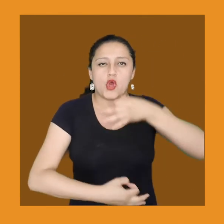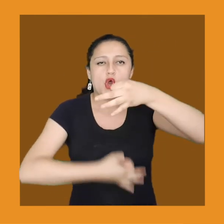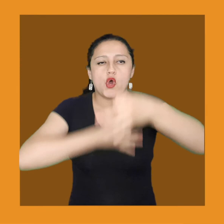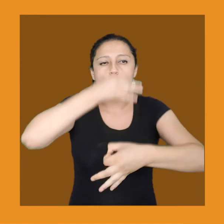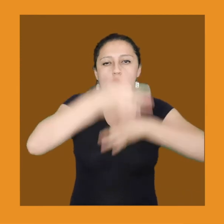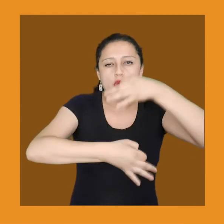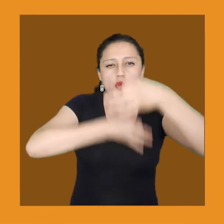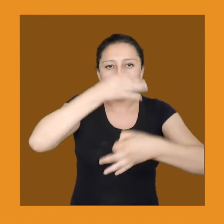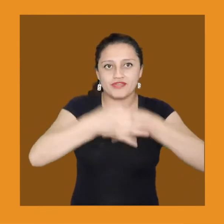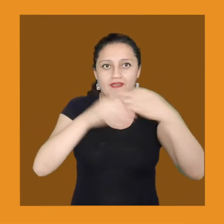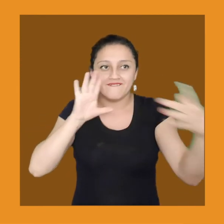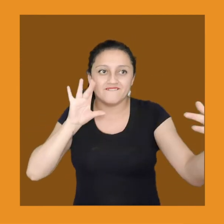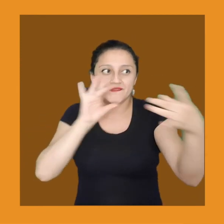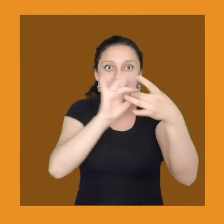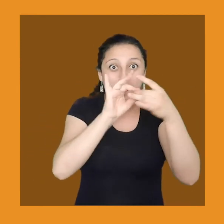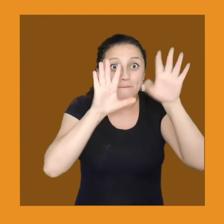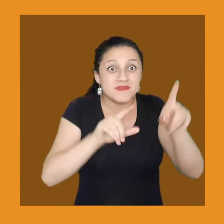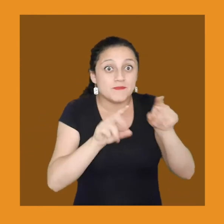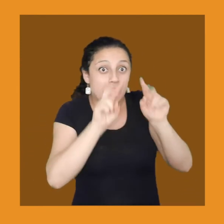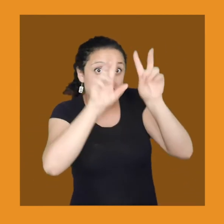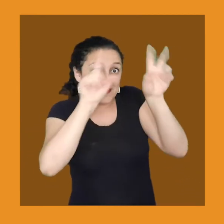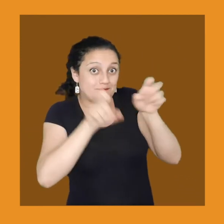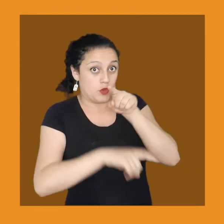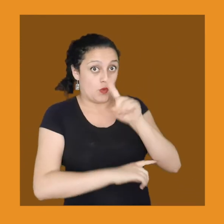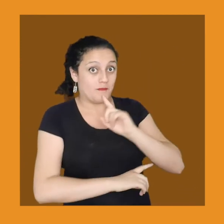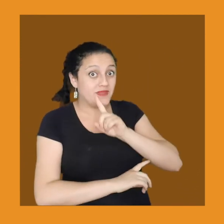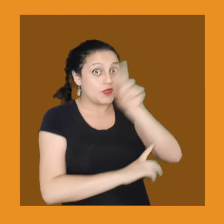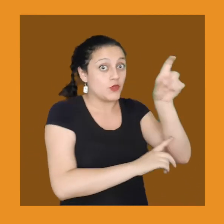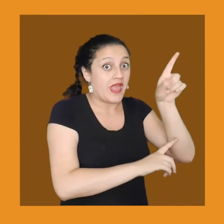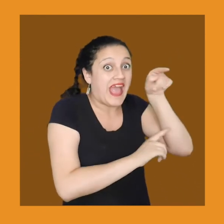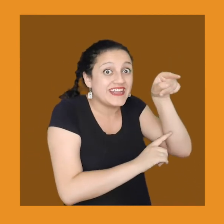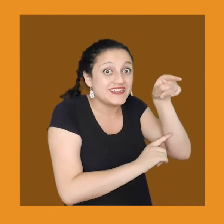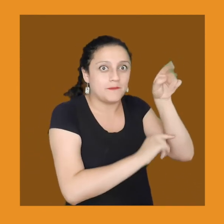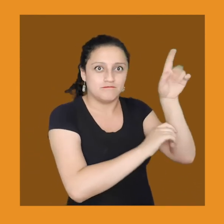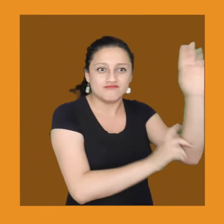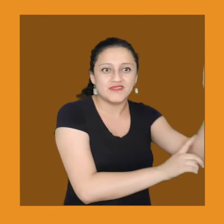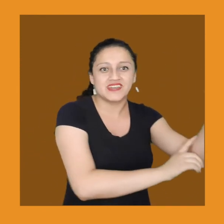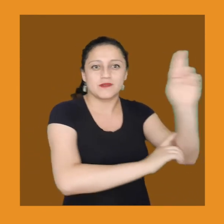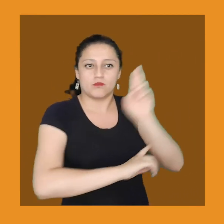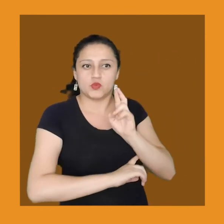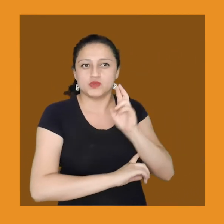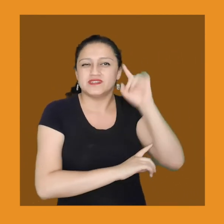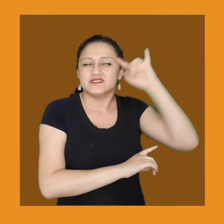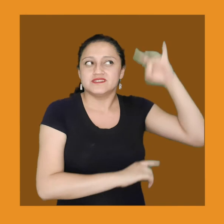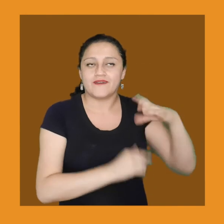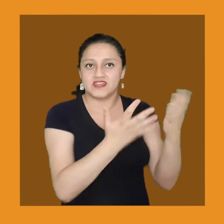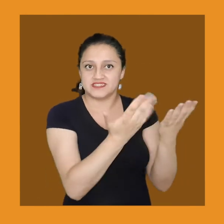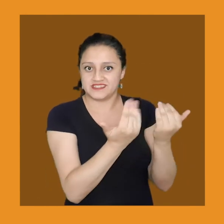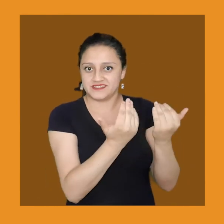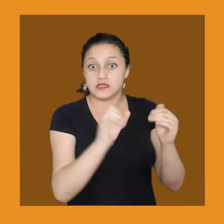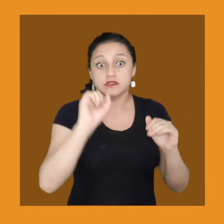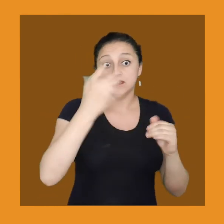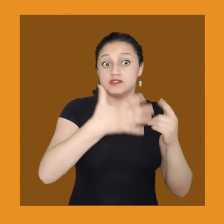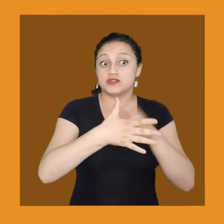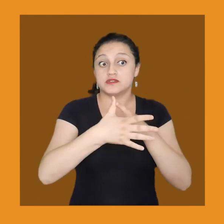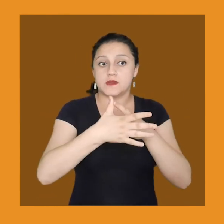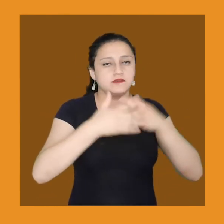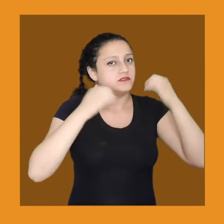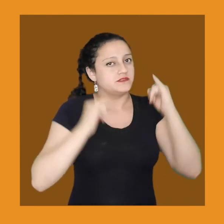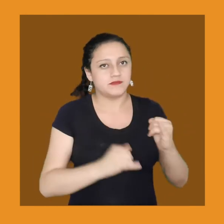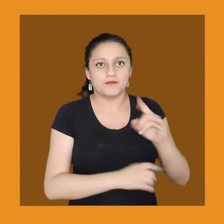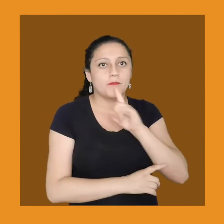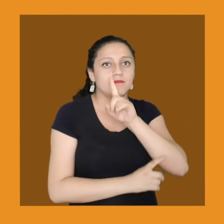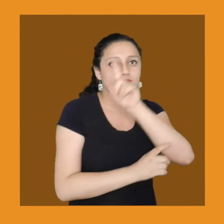Atrévete a preguntar lo que no conoces o a quienes no conoces. Plantea tus inquietudes al mundo. 5.